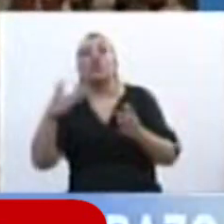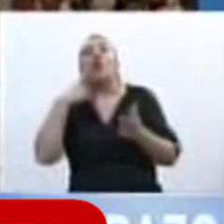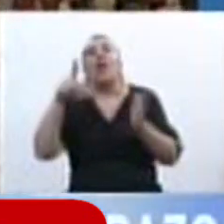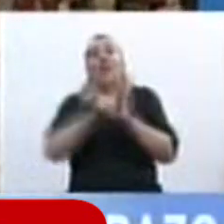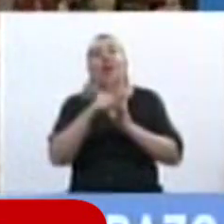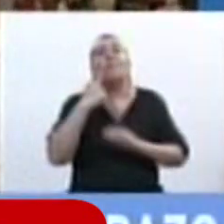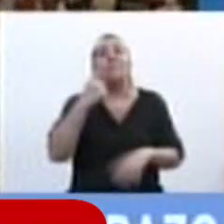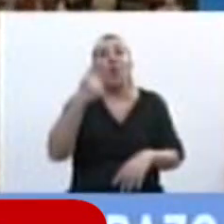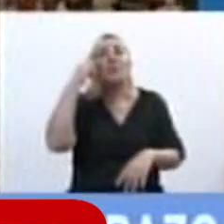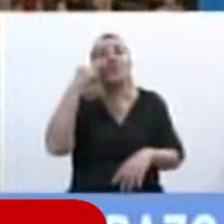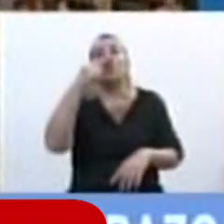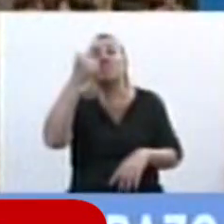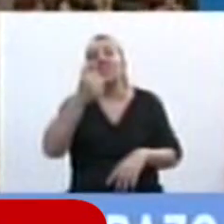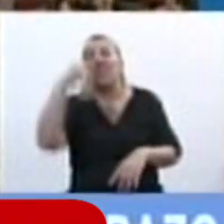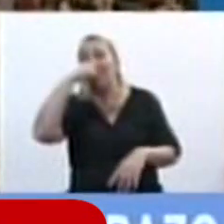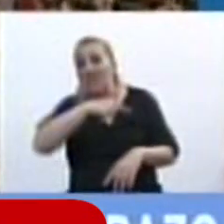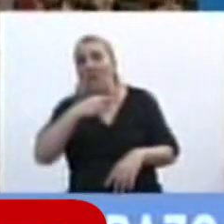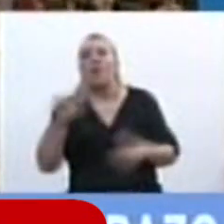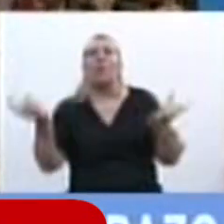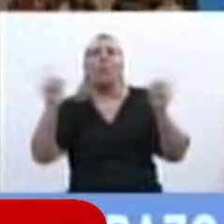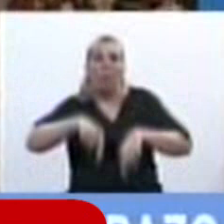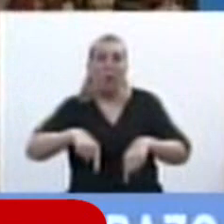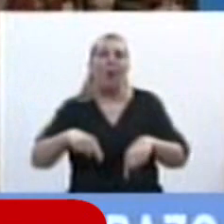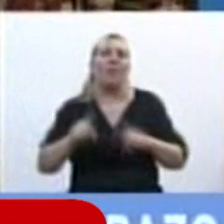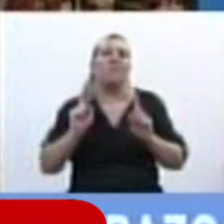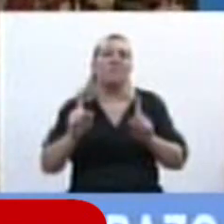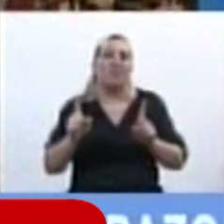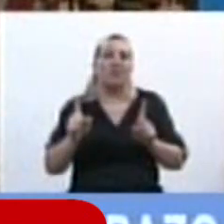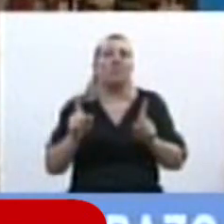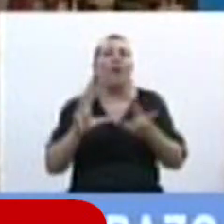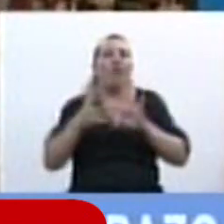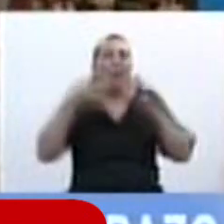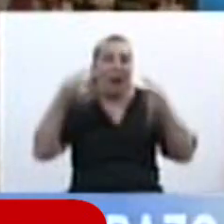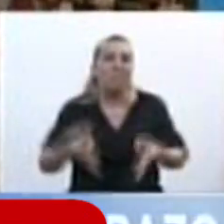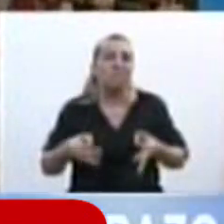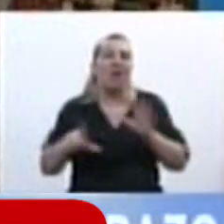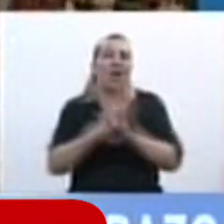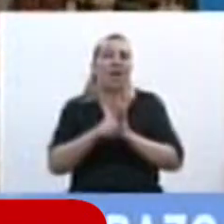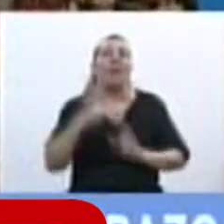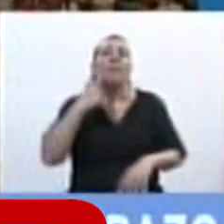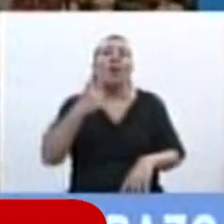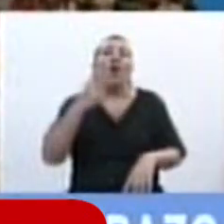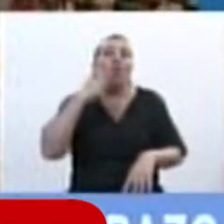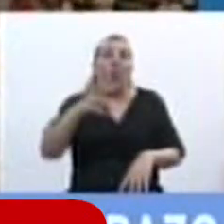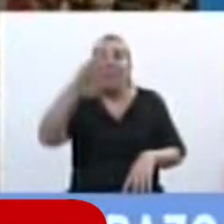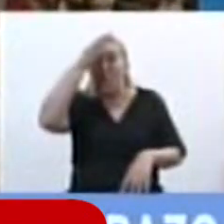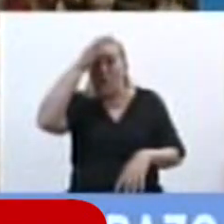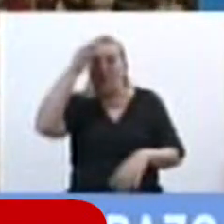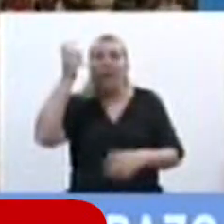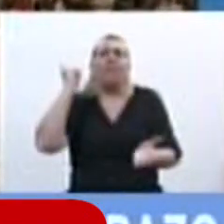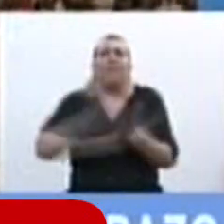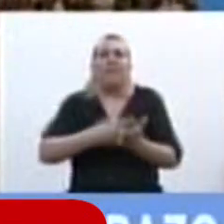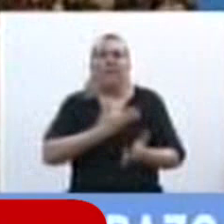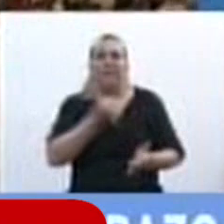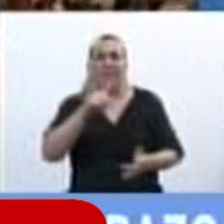volvemos al espíritu original de la ley. Y en el 2012, el fallo FAL, creo que de